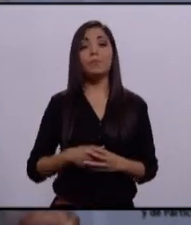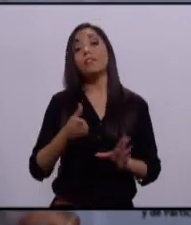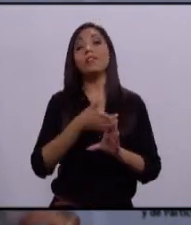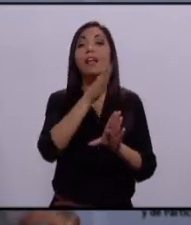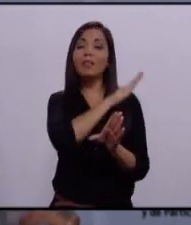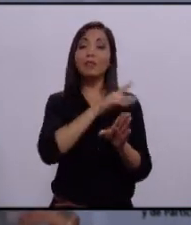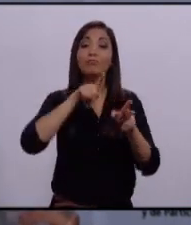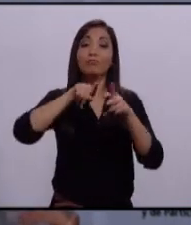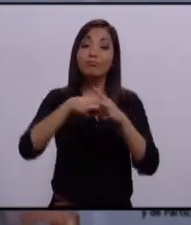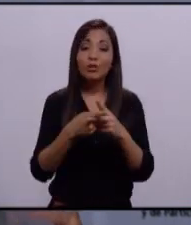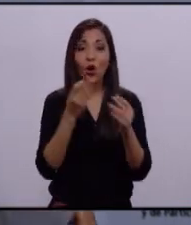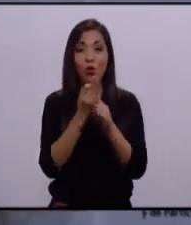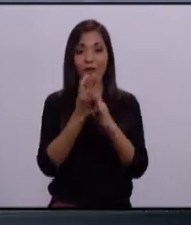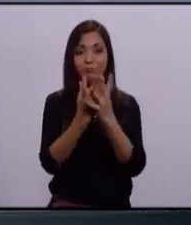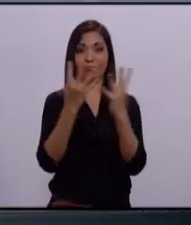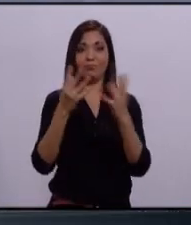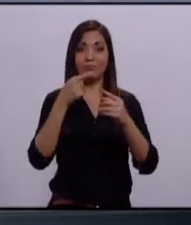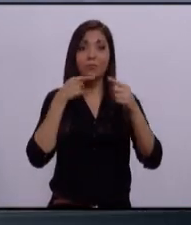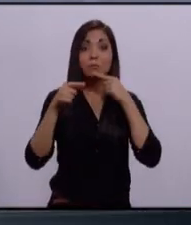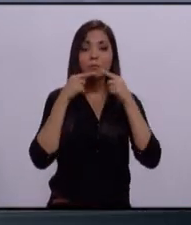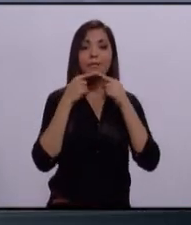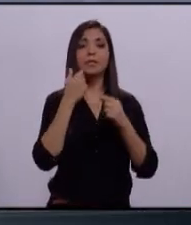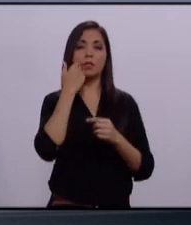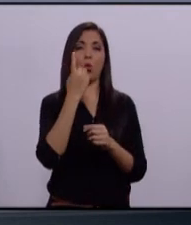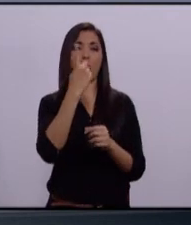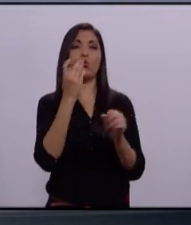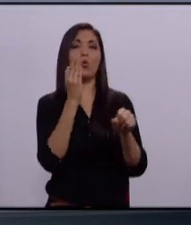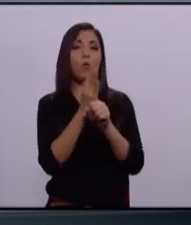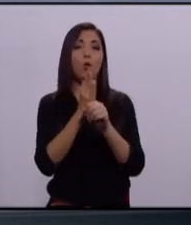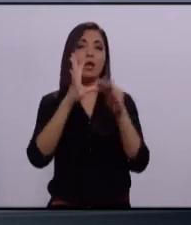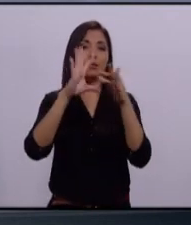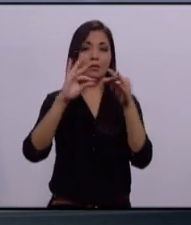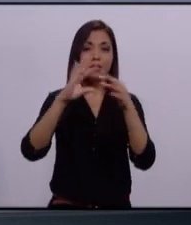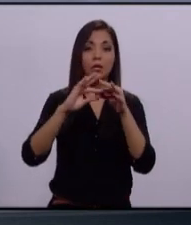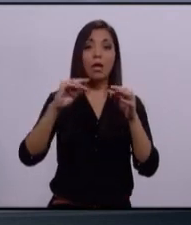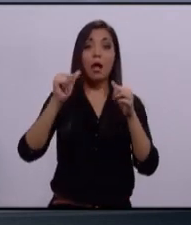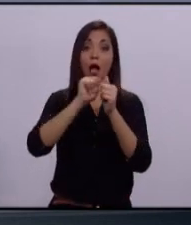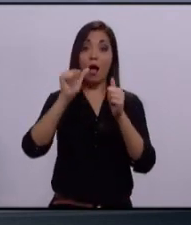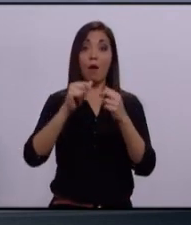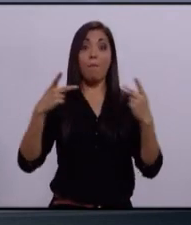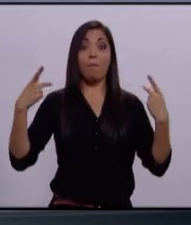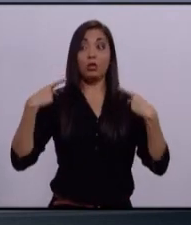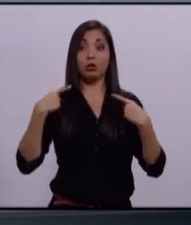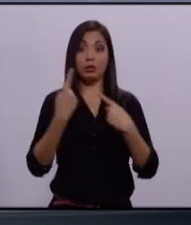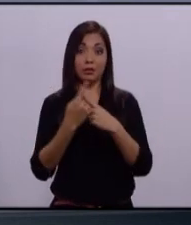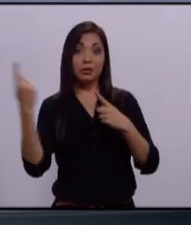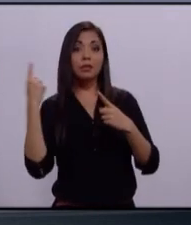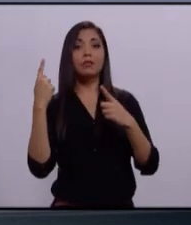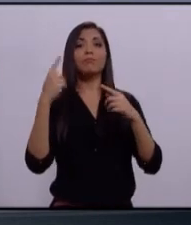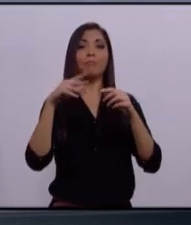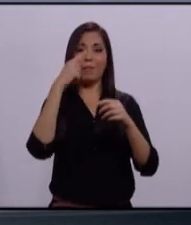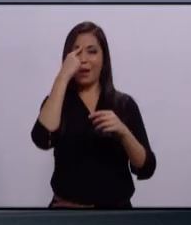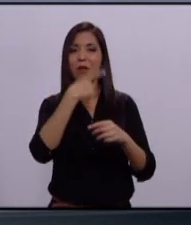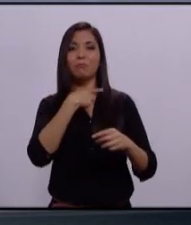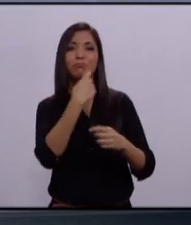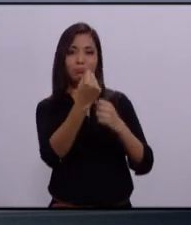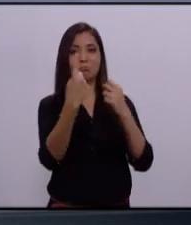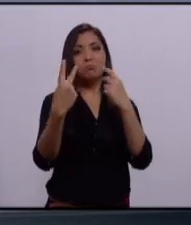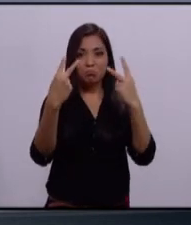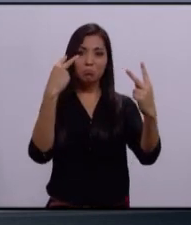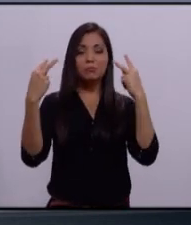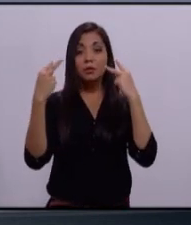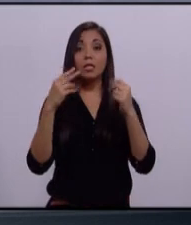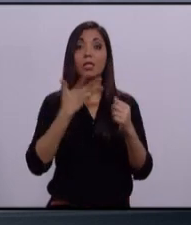de comenzar también este debate, me gustaría compartir con los candidatos y con el público que hoy nos acompaña las siguientes reglas